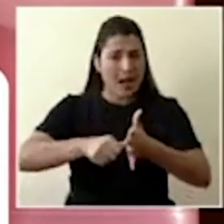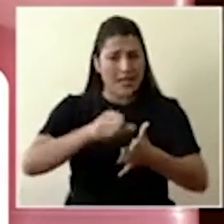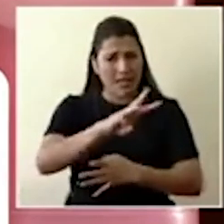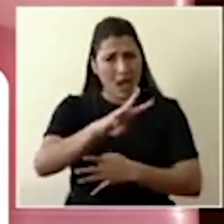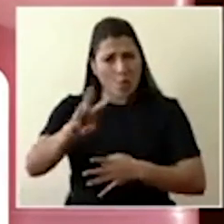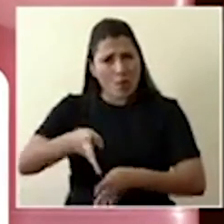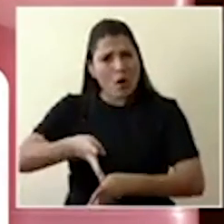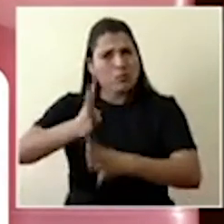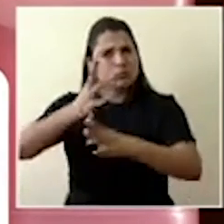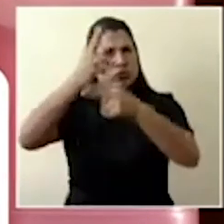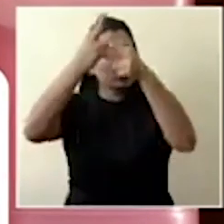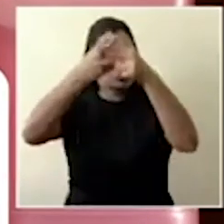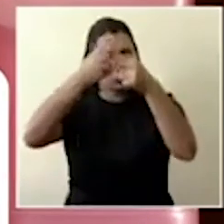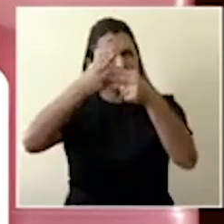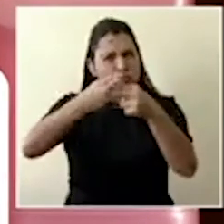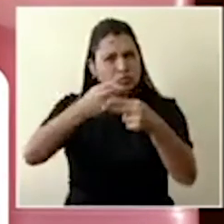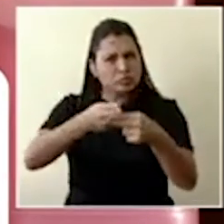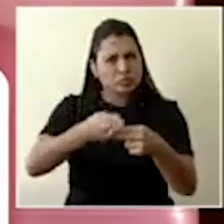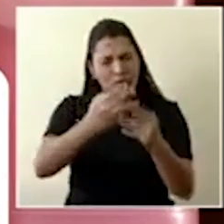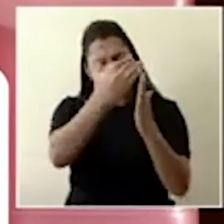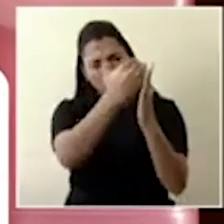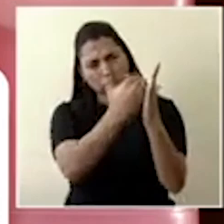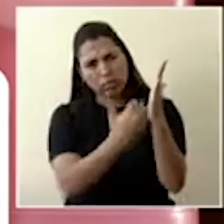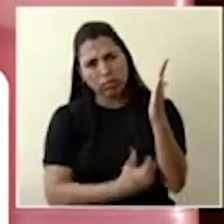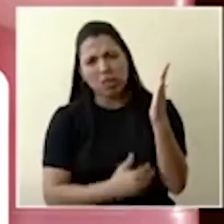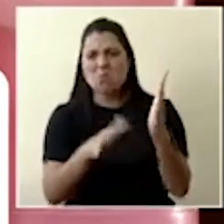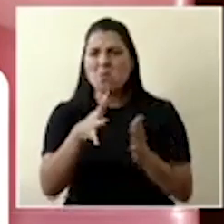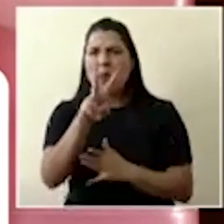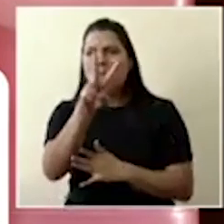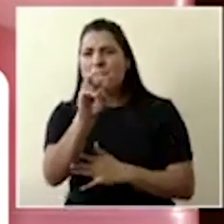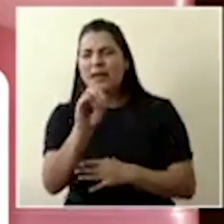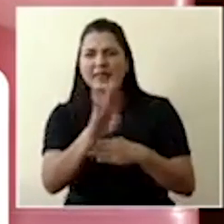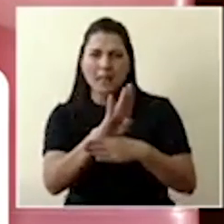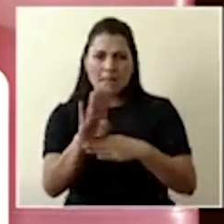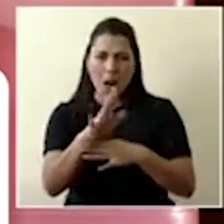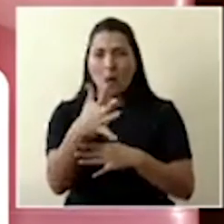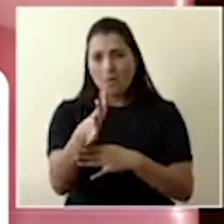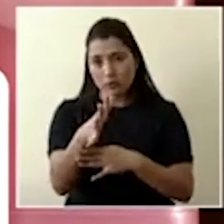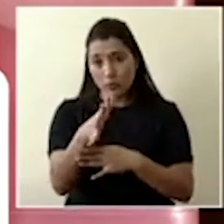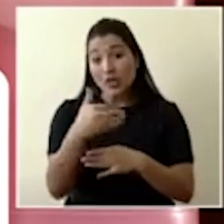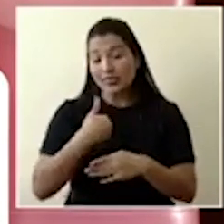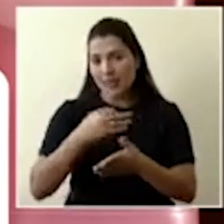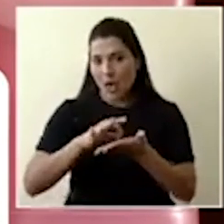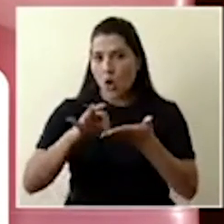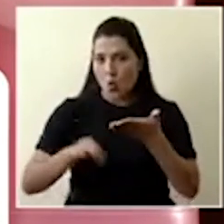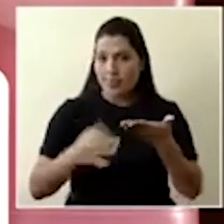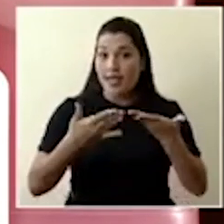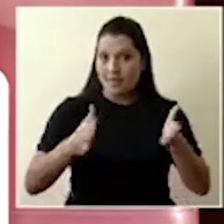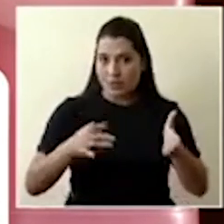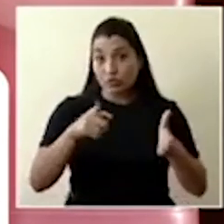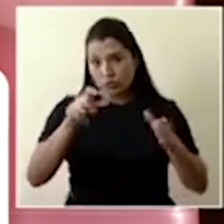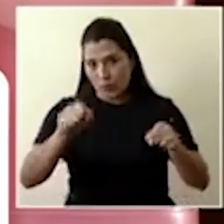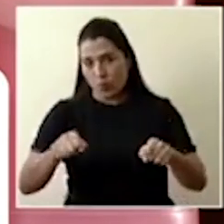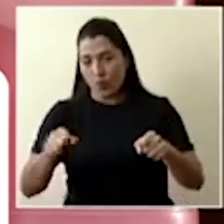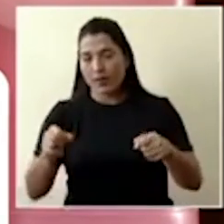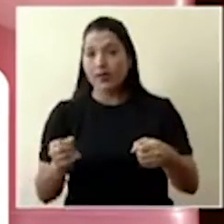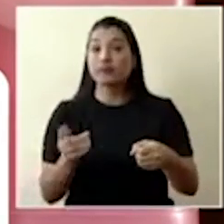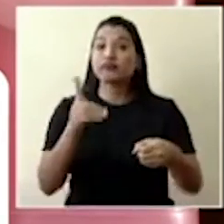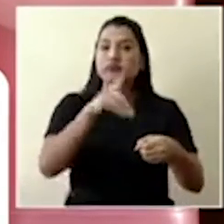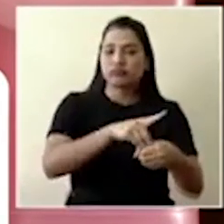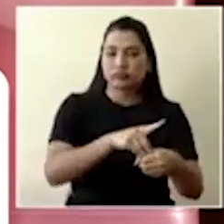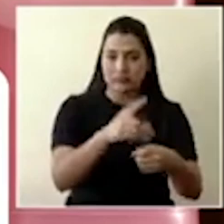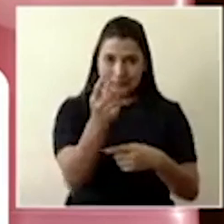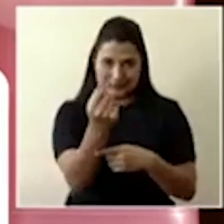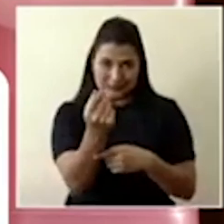alrededor de 20 o más entidades financieras que están incluidas en esta campaña con Voz Podemos y ahí pueden,